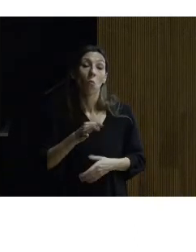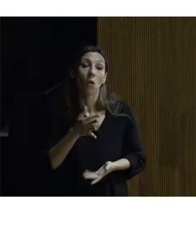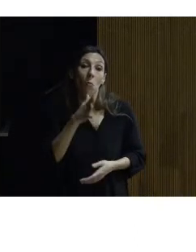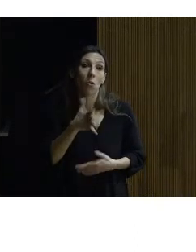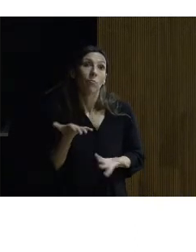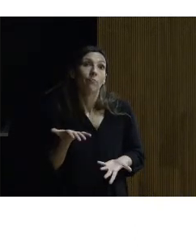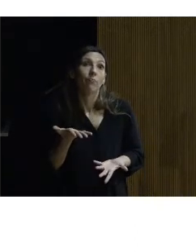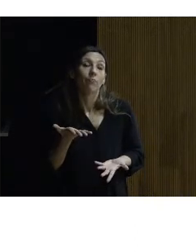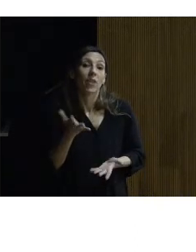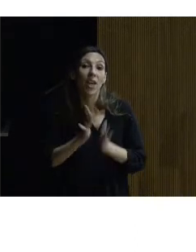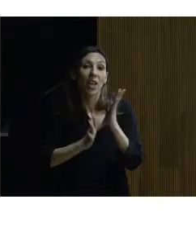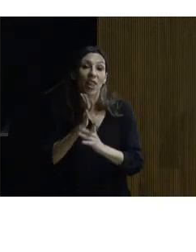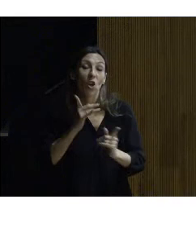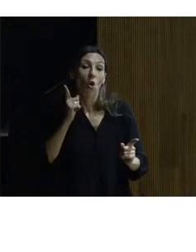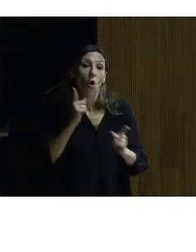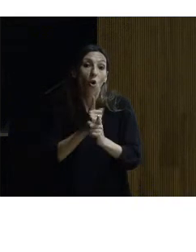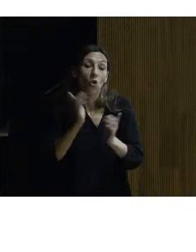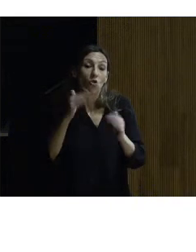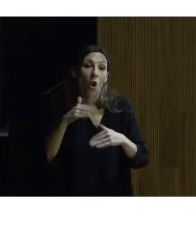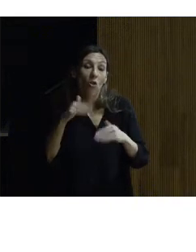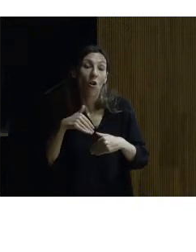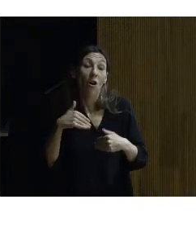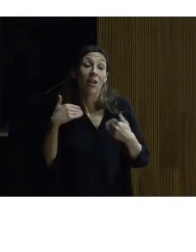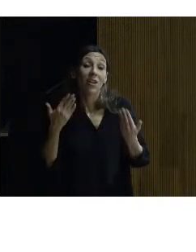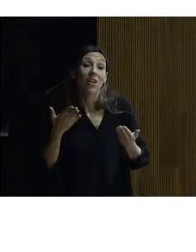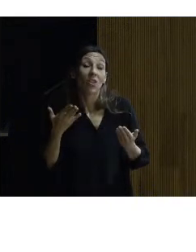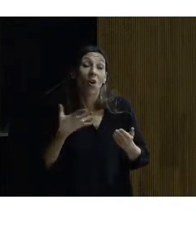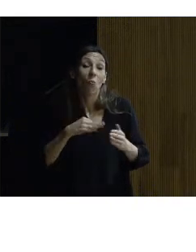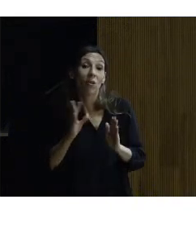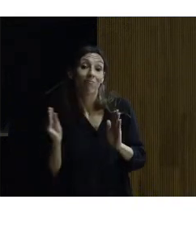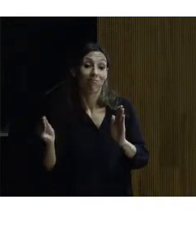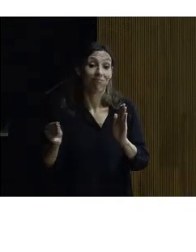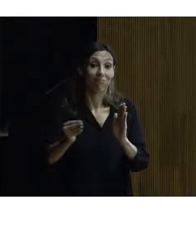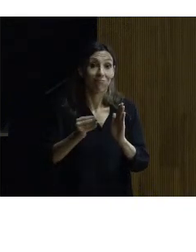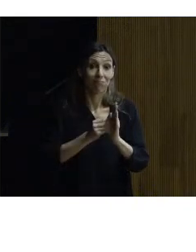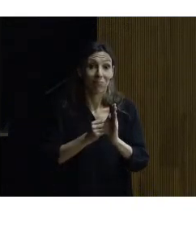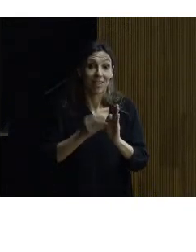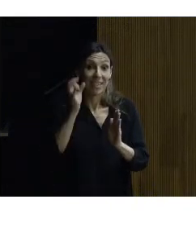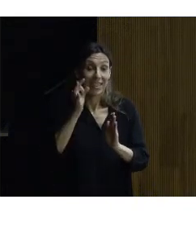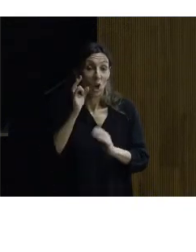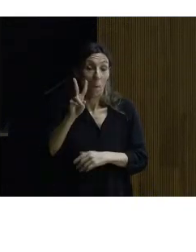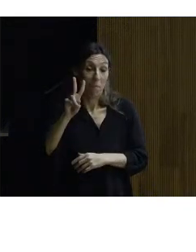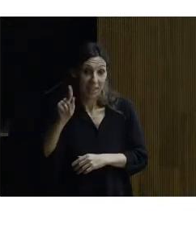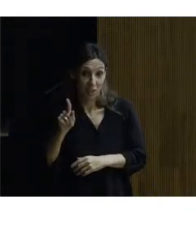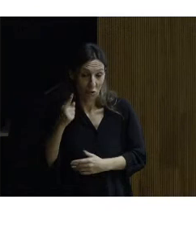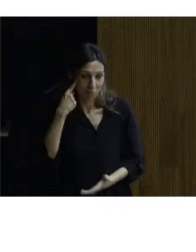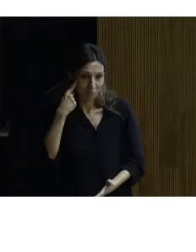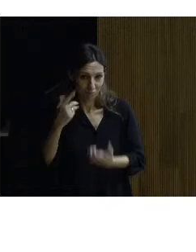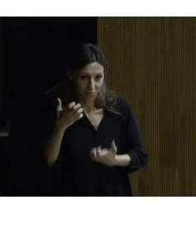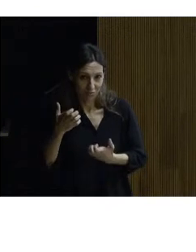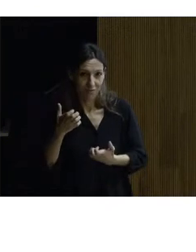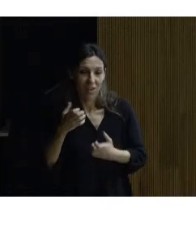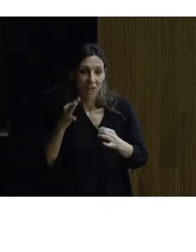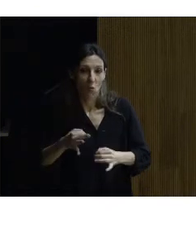incendios y lo coloca un elemento que se lee claramente que es un añadido en el siglo XXI tenemos siempre la voluntad de que el edificio